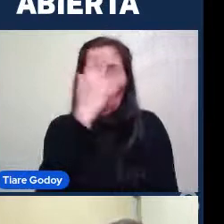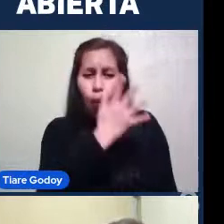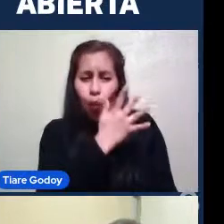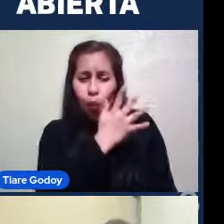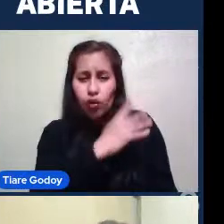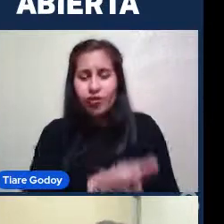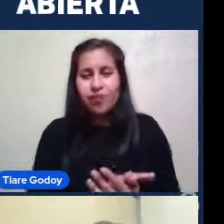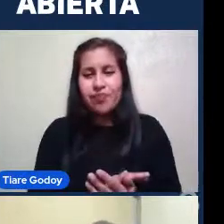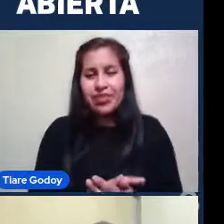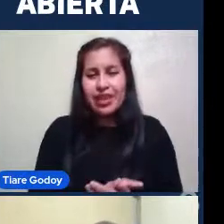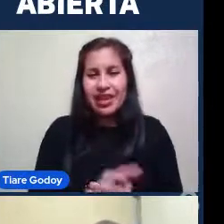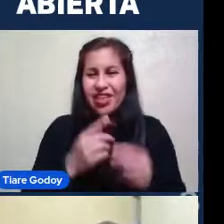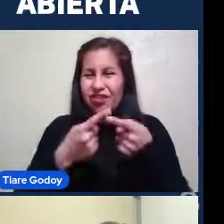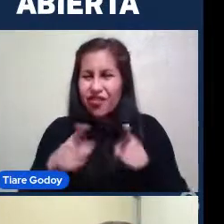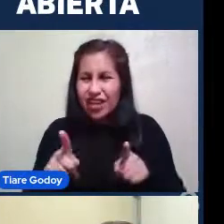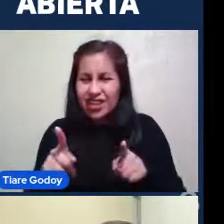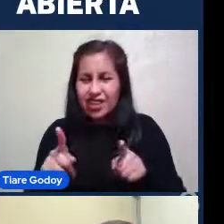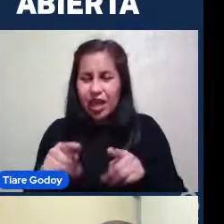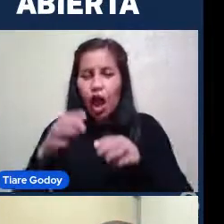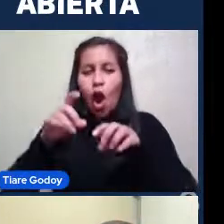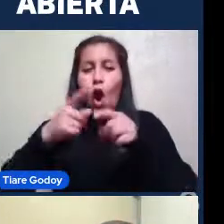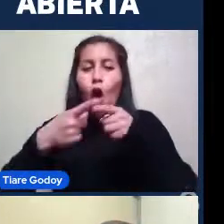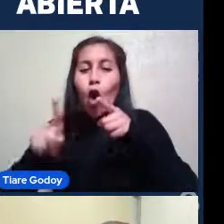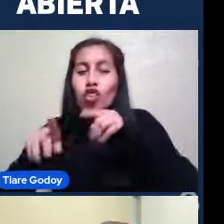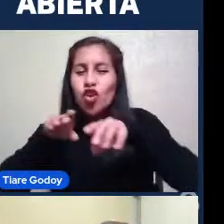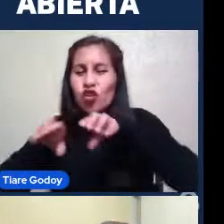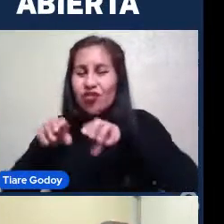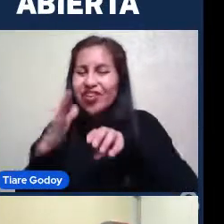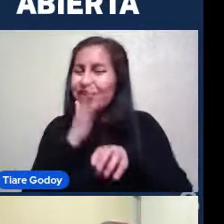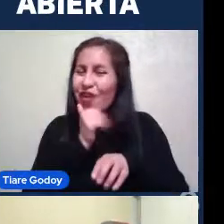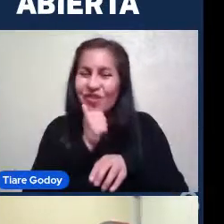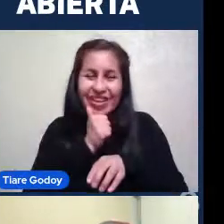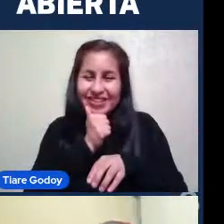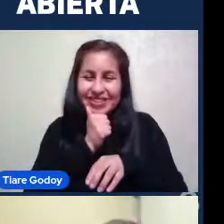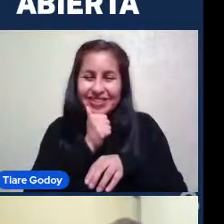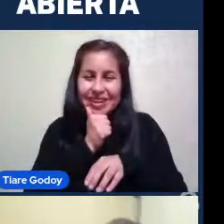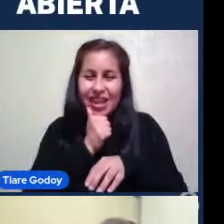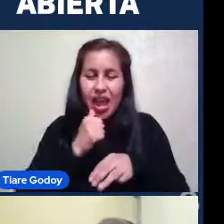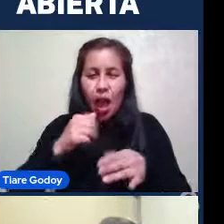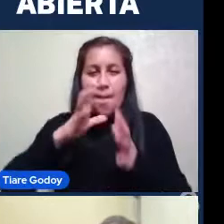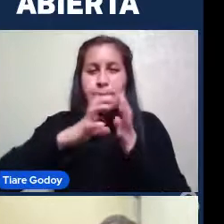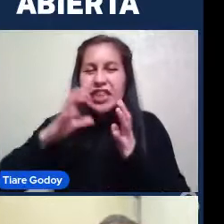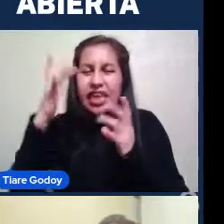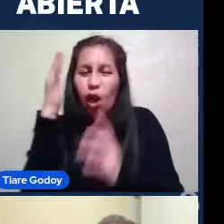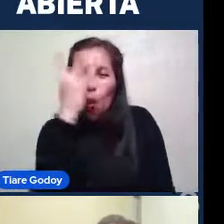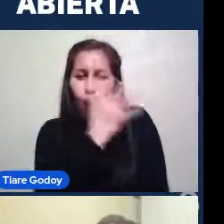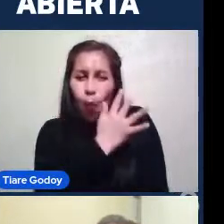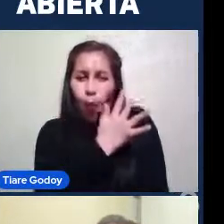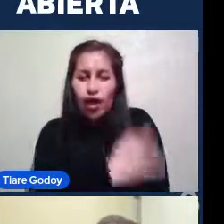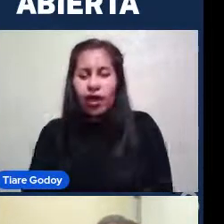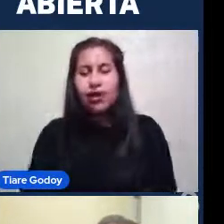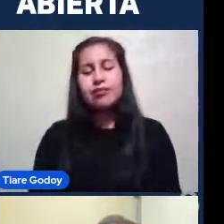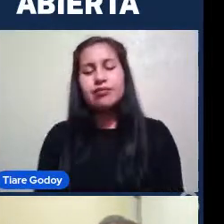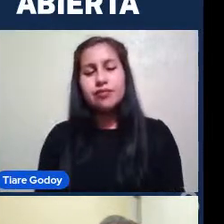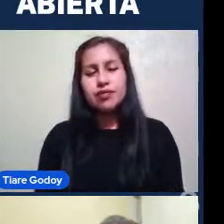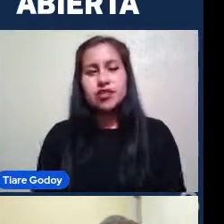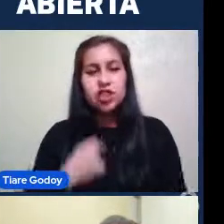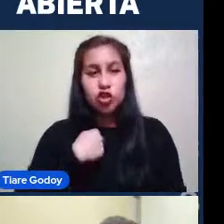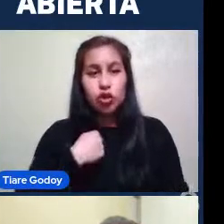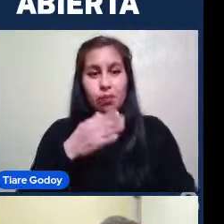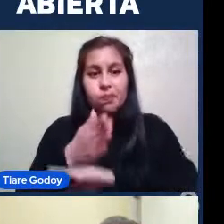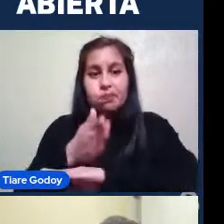otras agrupaciones De objetos No tienen Materia oscura Entonces Si es que voy Un poco más Para atrás